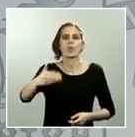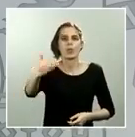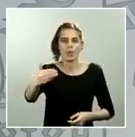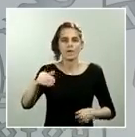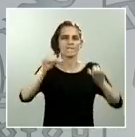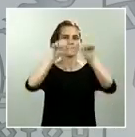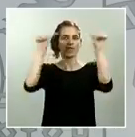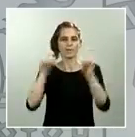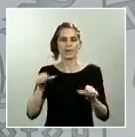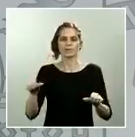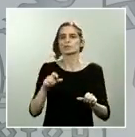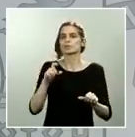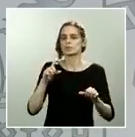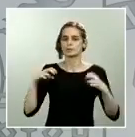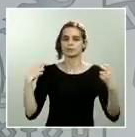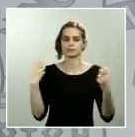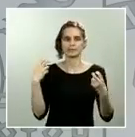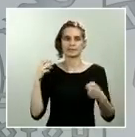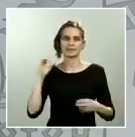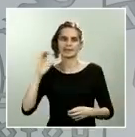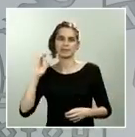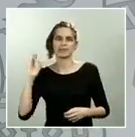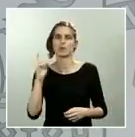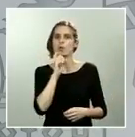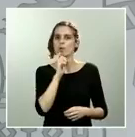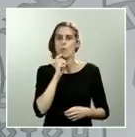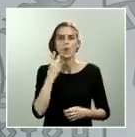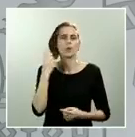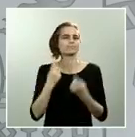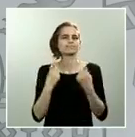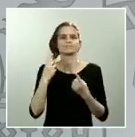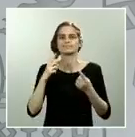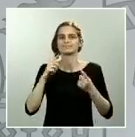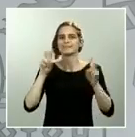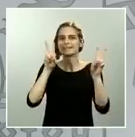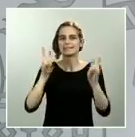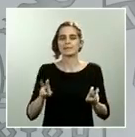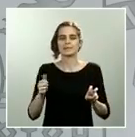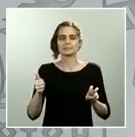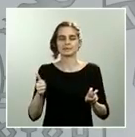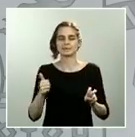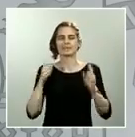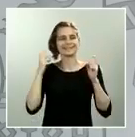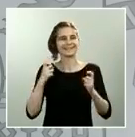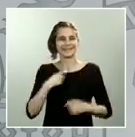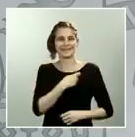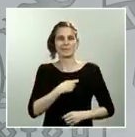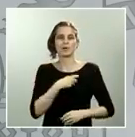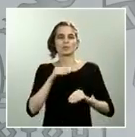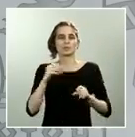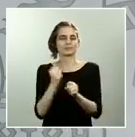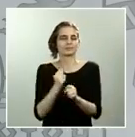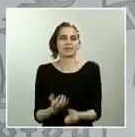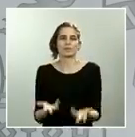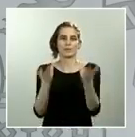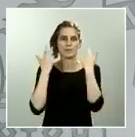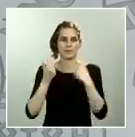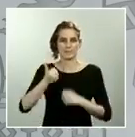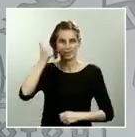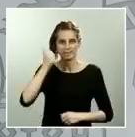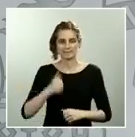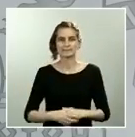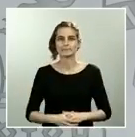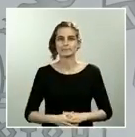agilizar o que puedan hacer más eficaz el trabajo de la comisión. En relación con los